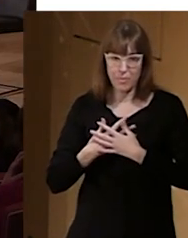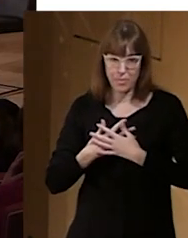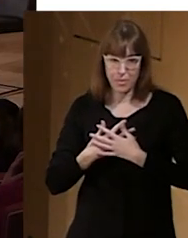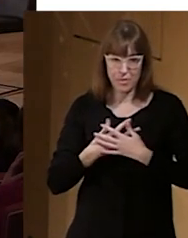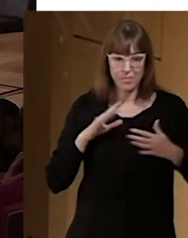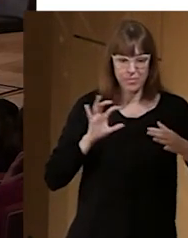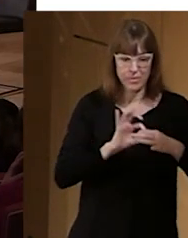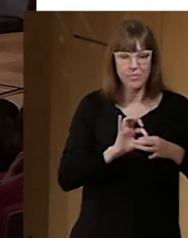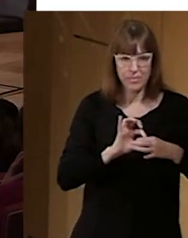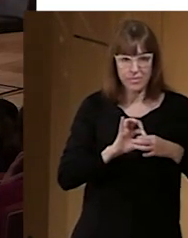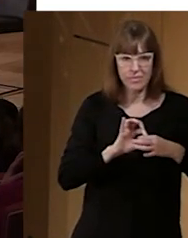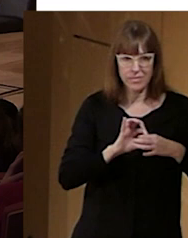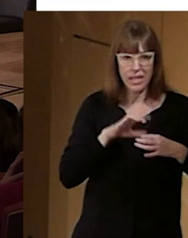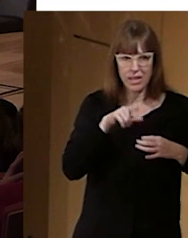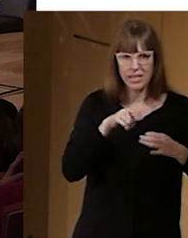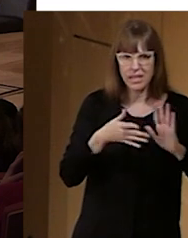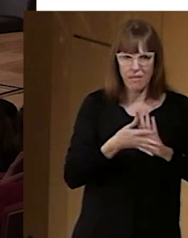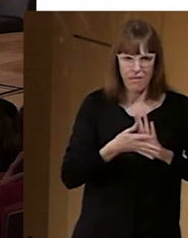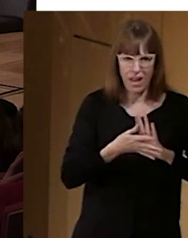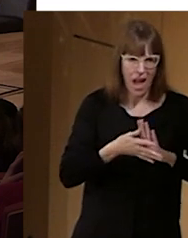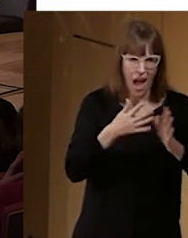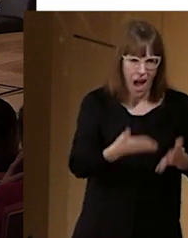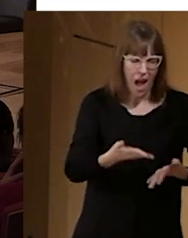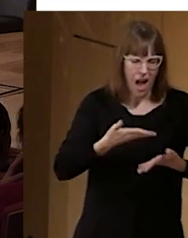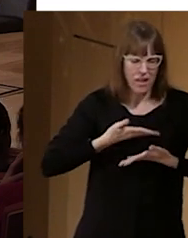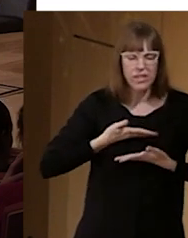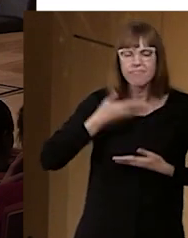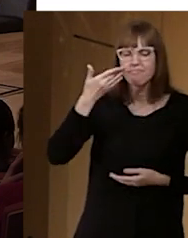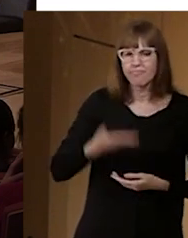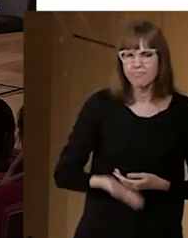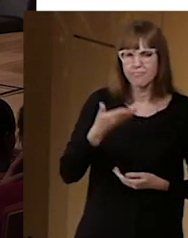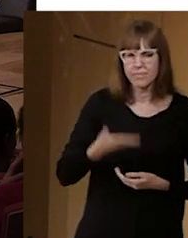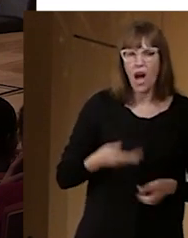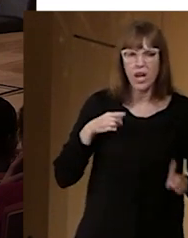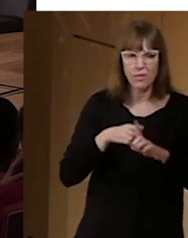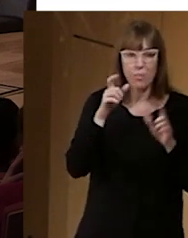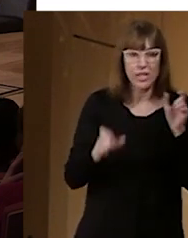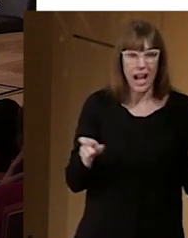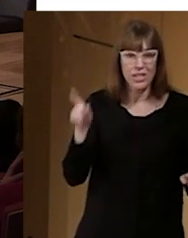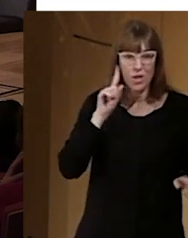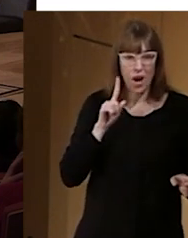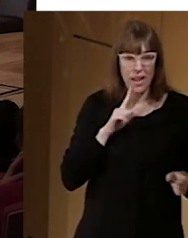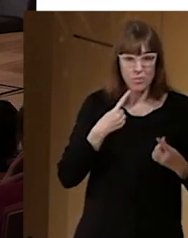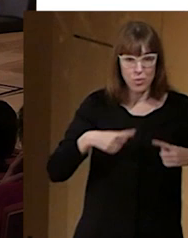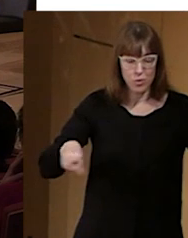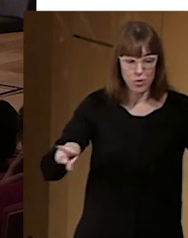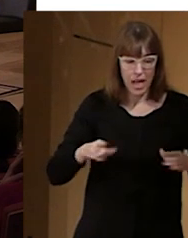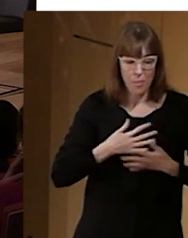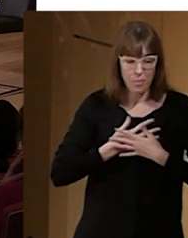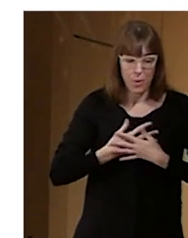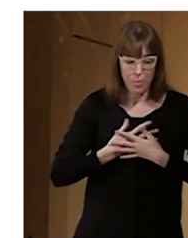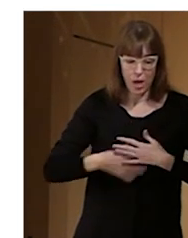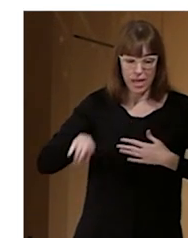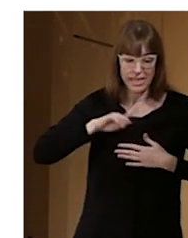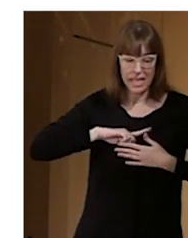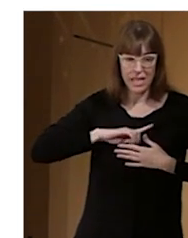mejores ayudas que hay hoy en día para que las personas sordas puedan sentir la música y participar activamente